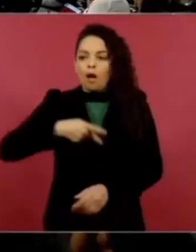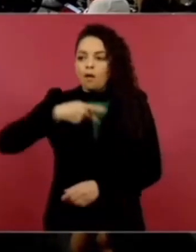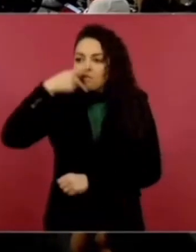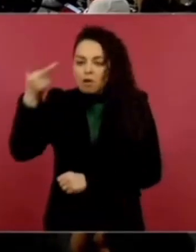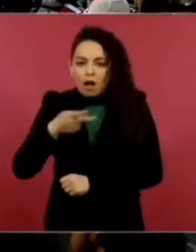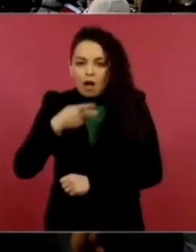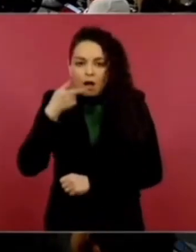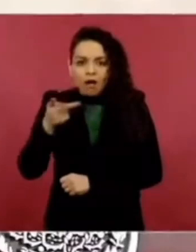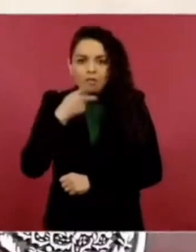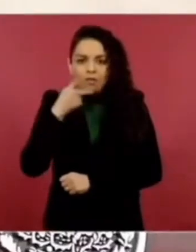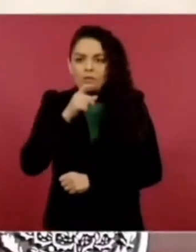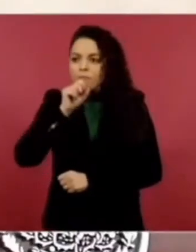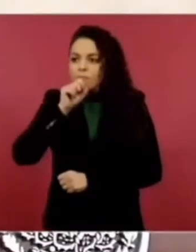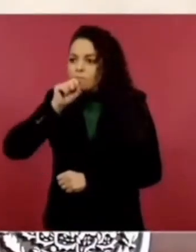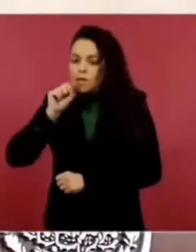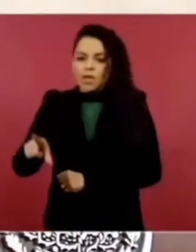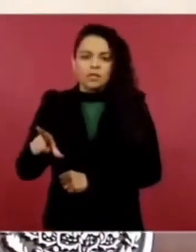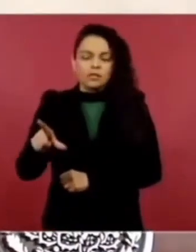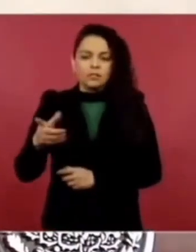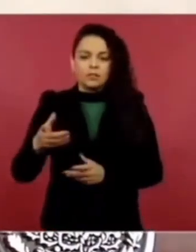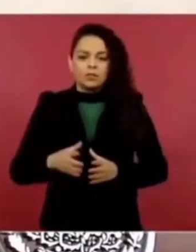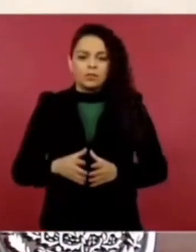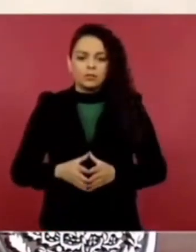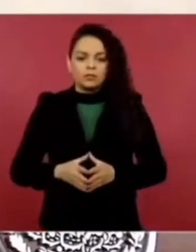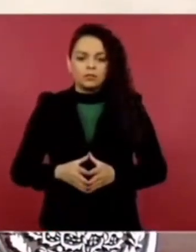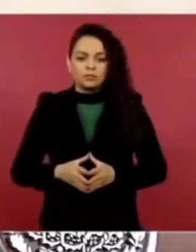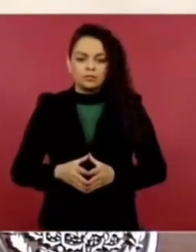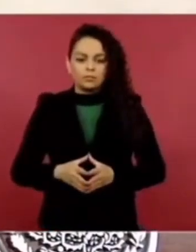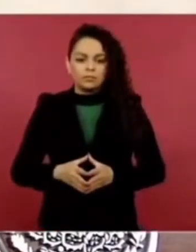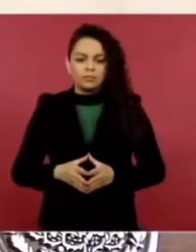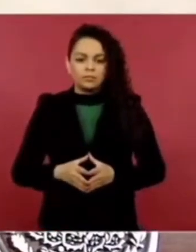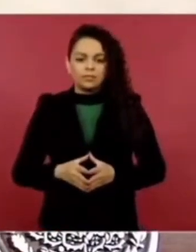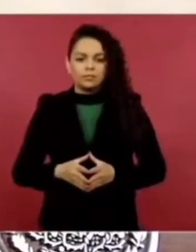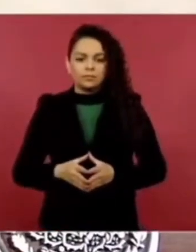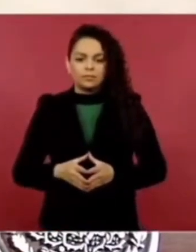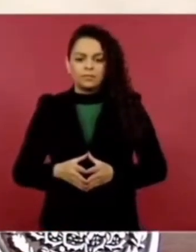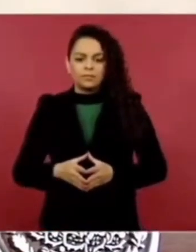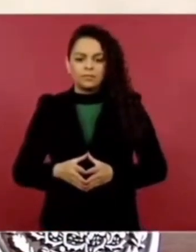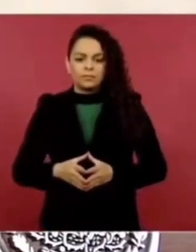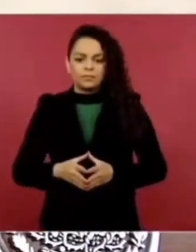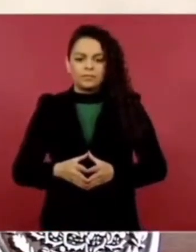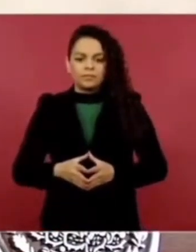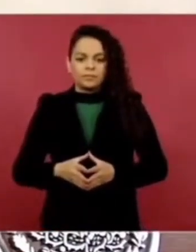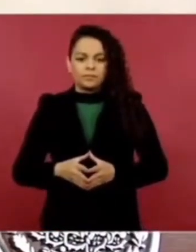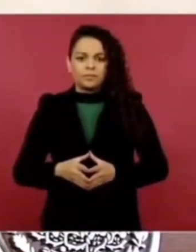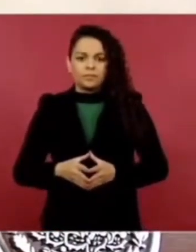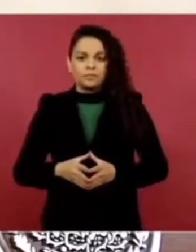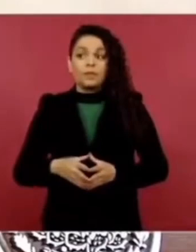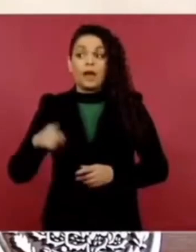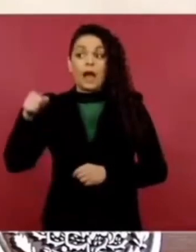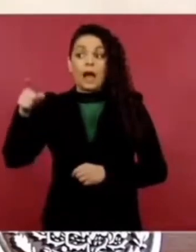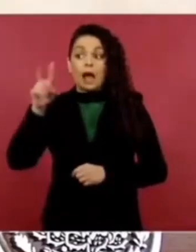los de las páginas del conservadurismo lo retoman